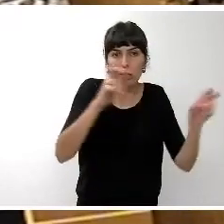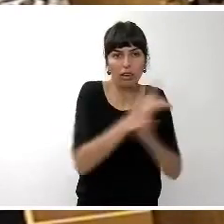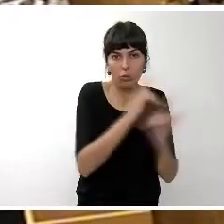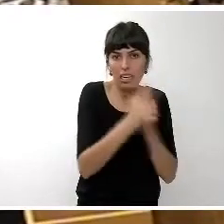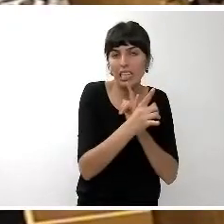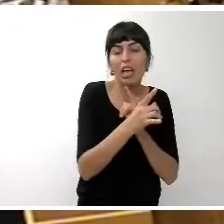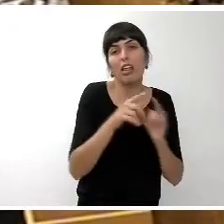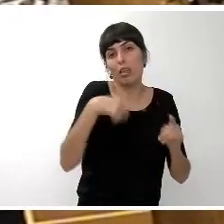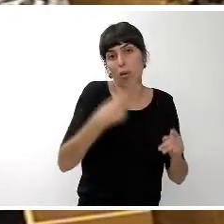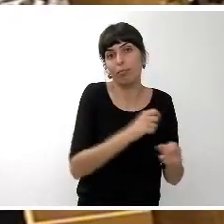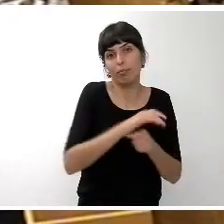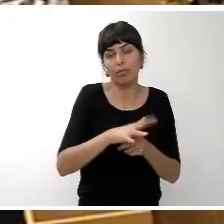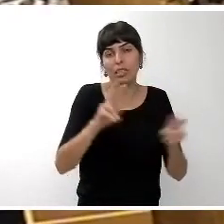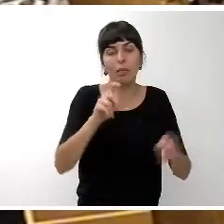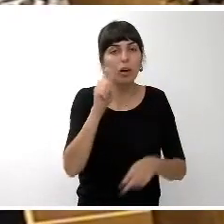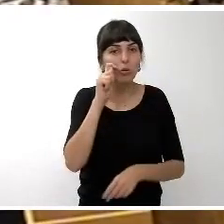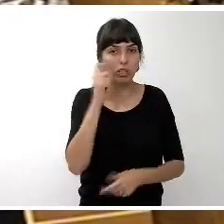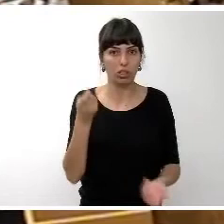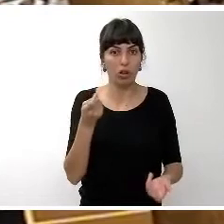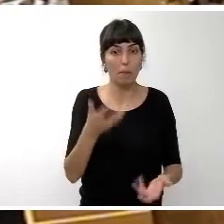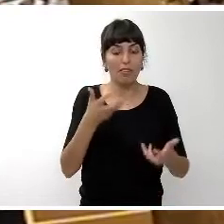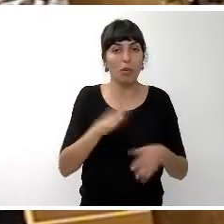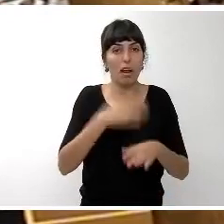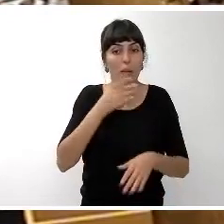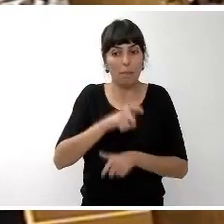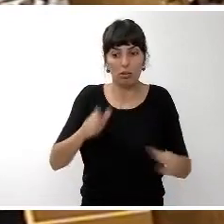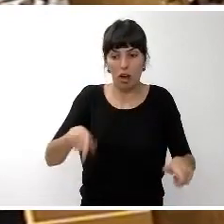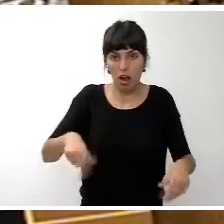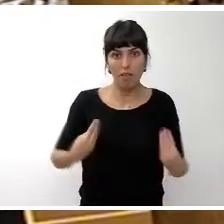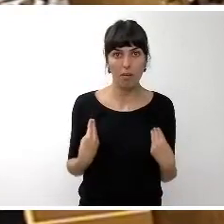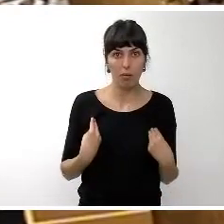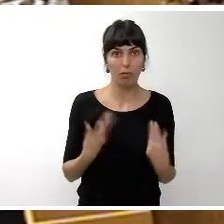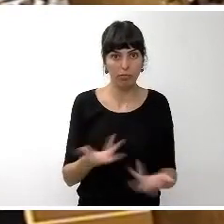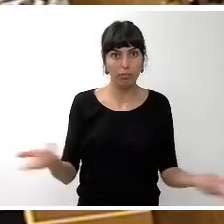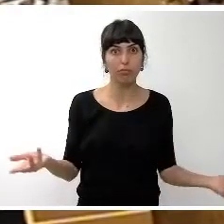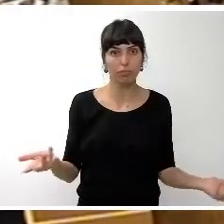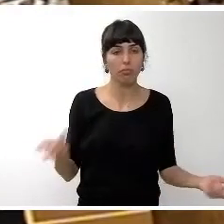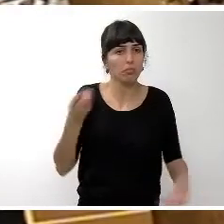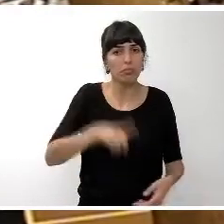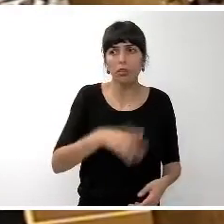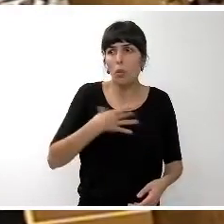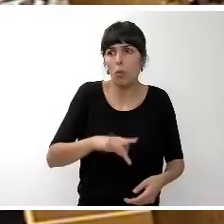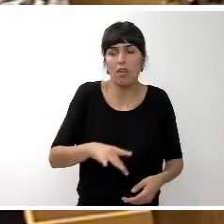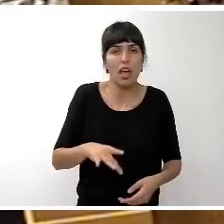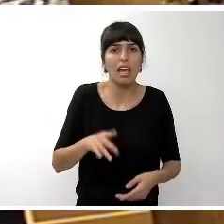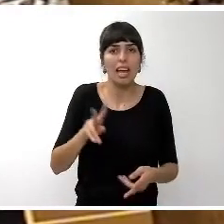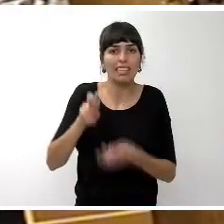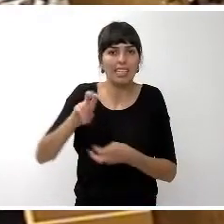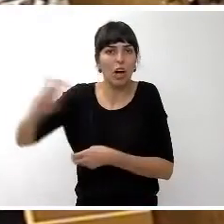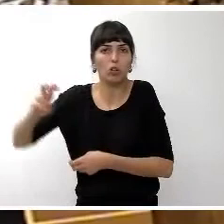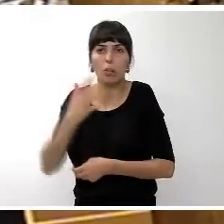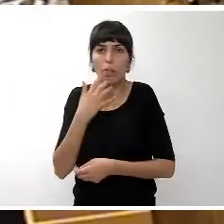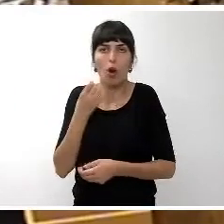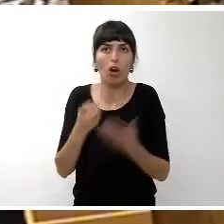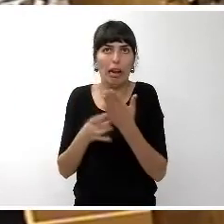turísticos del que nos beneficiaríamos las personas que vivimos en el territorio amén de otras posibles tasas por la calidad del aire en materia de